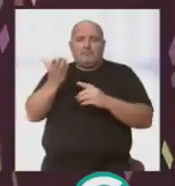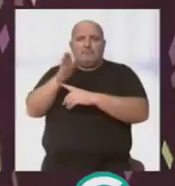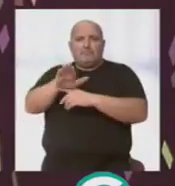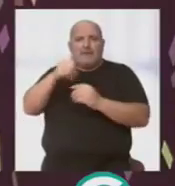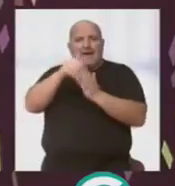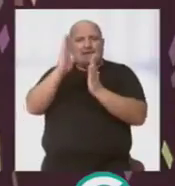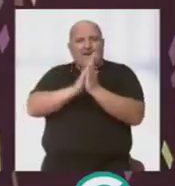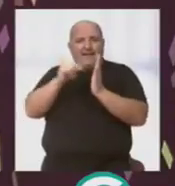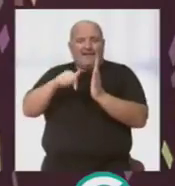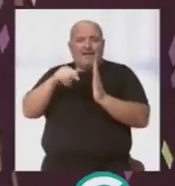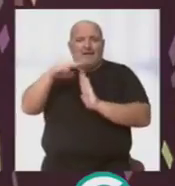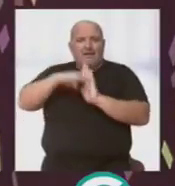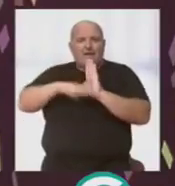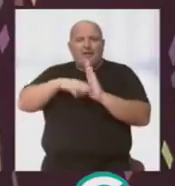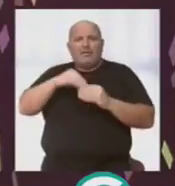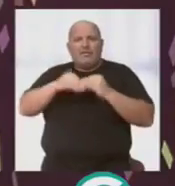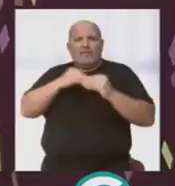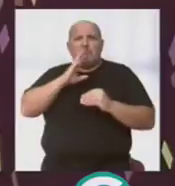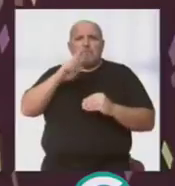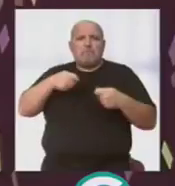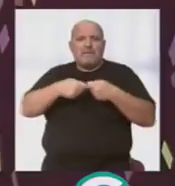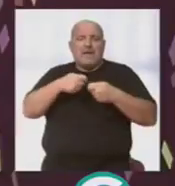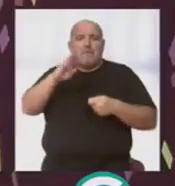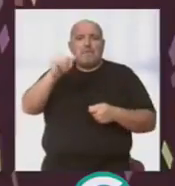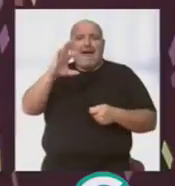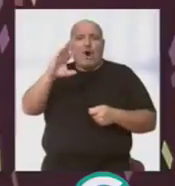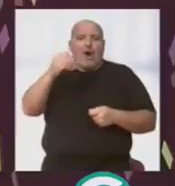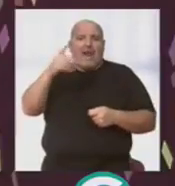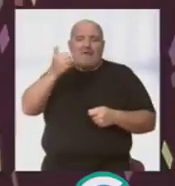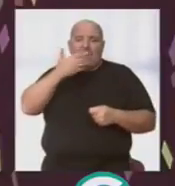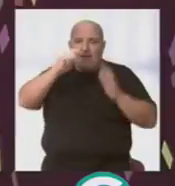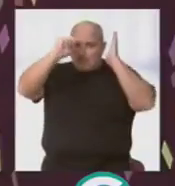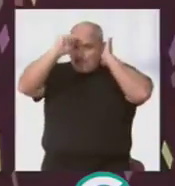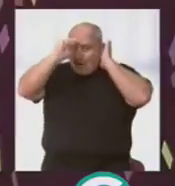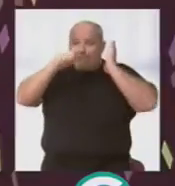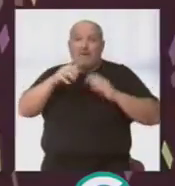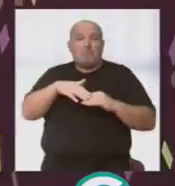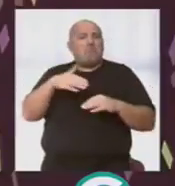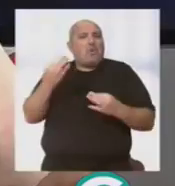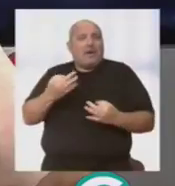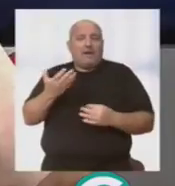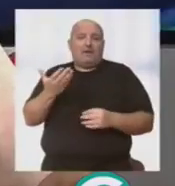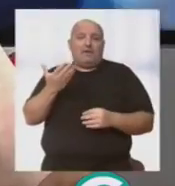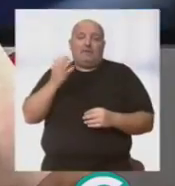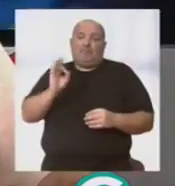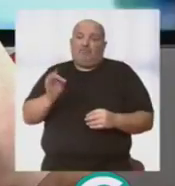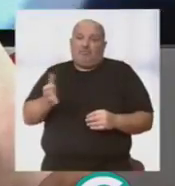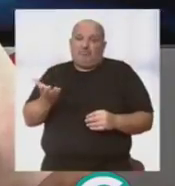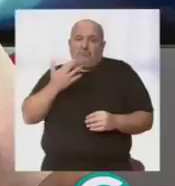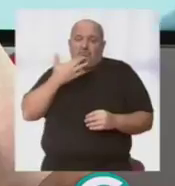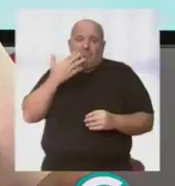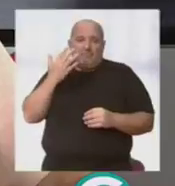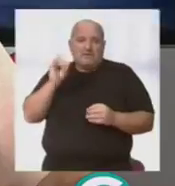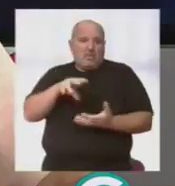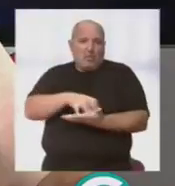del cartel y de la programación, y se celebraba en la Peña Paco Alba. ¿Por qué en la Peña Paco Alba? Pues evidentemente, ¿no? Indudablemente, creo